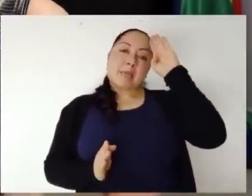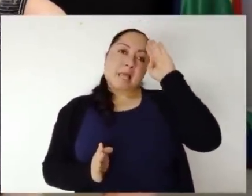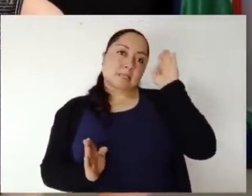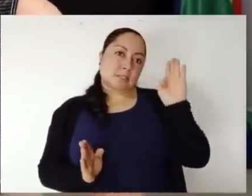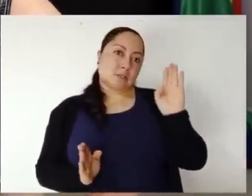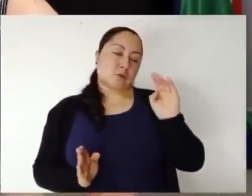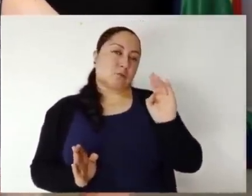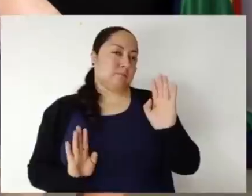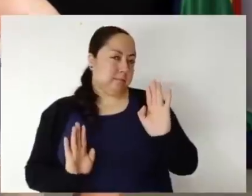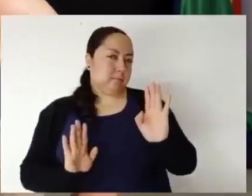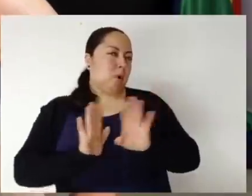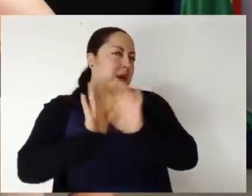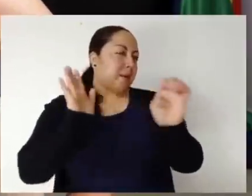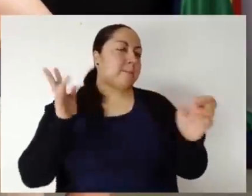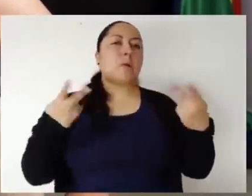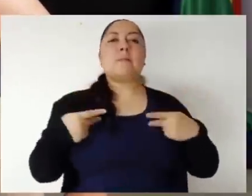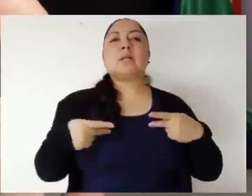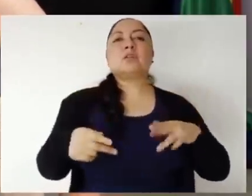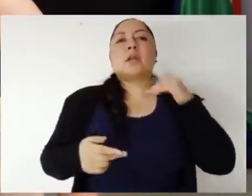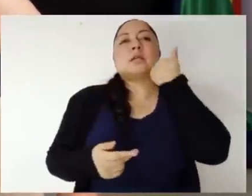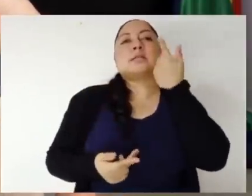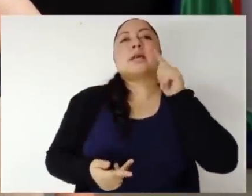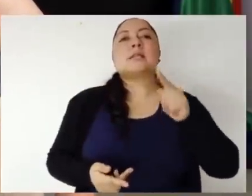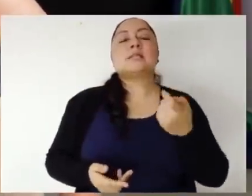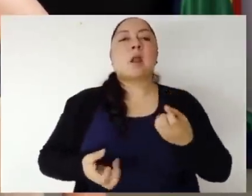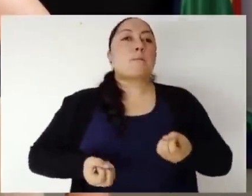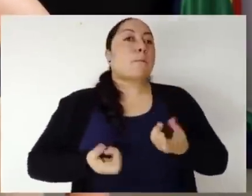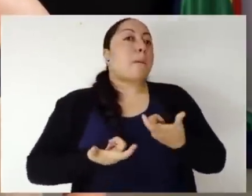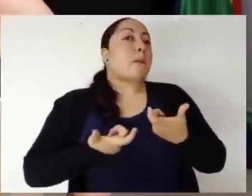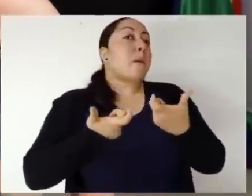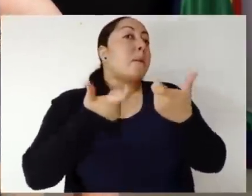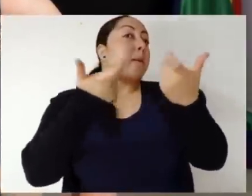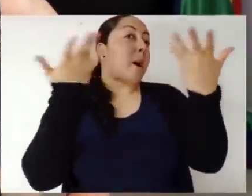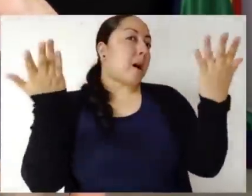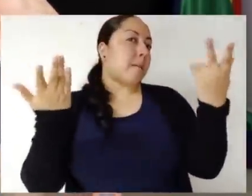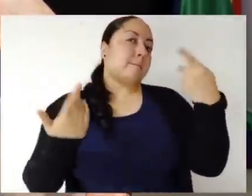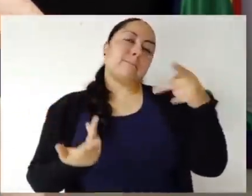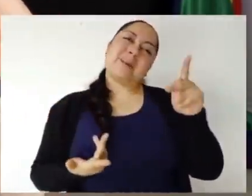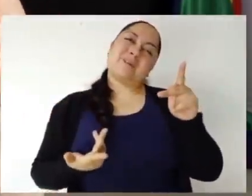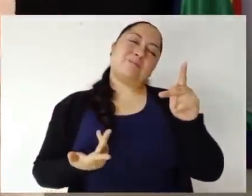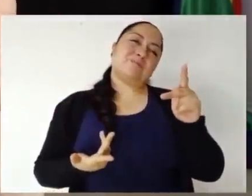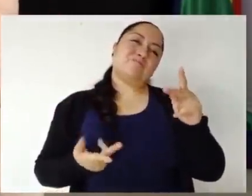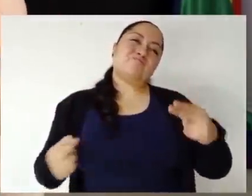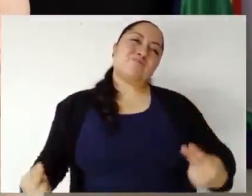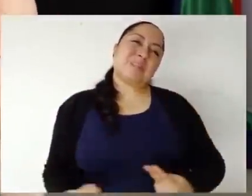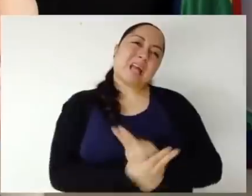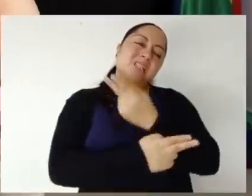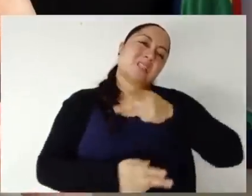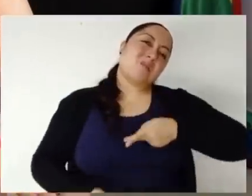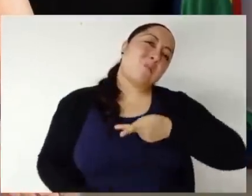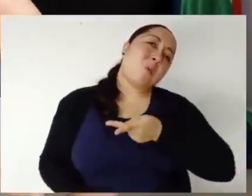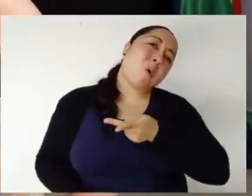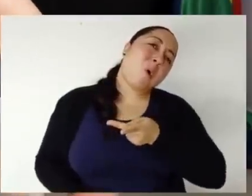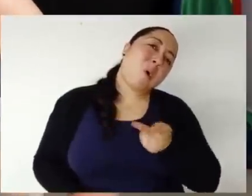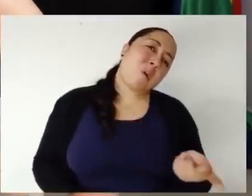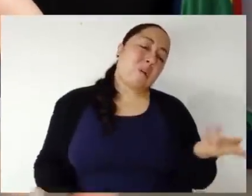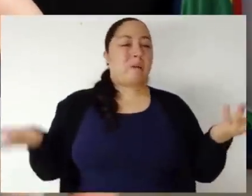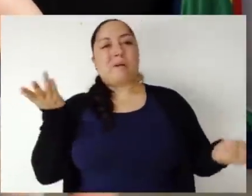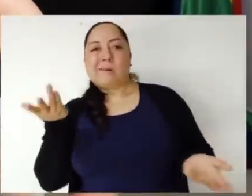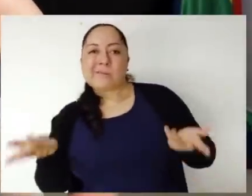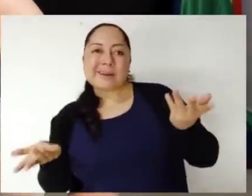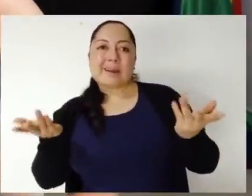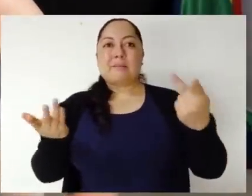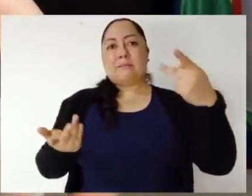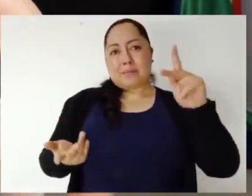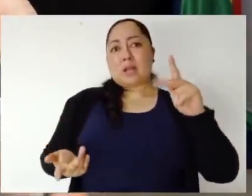una persona millonaria, pero que les digo? Me tocó vivir en este cuerpo corto de pudencia con un poquito alcance financiero, a lo cual yo solo tengo